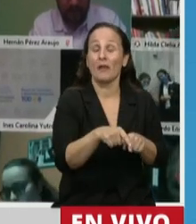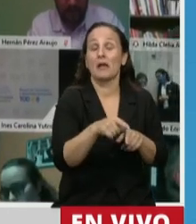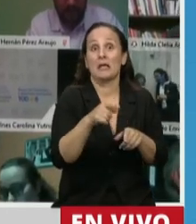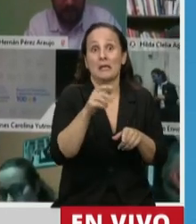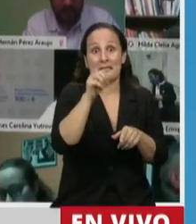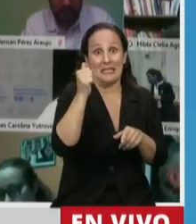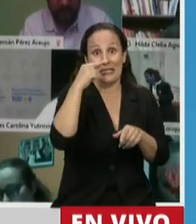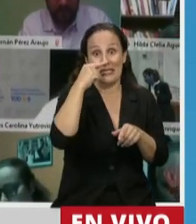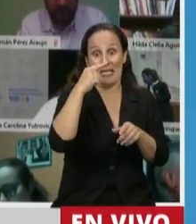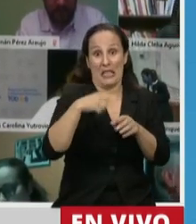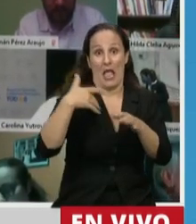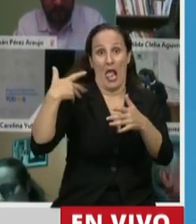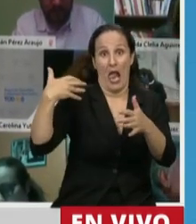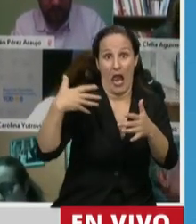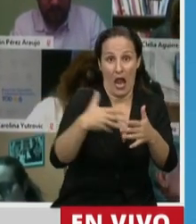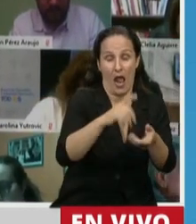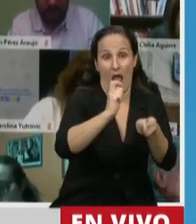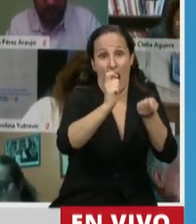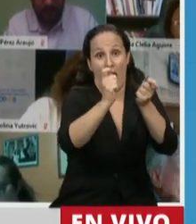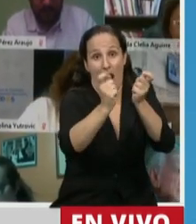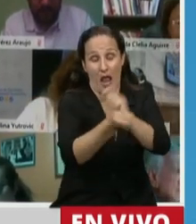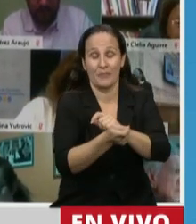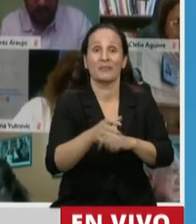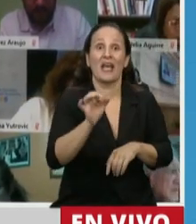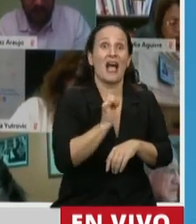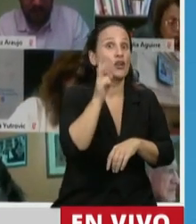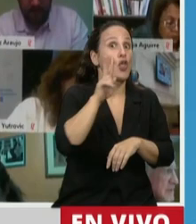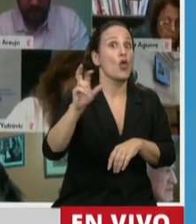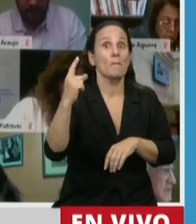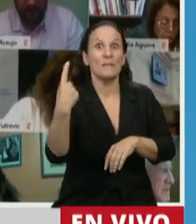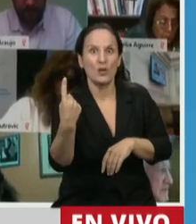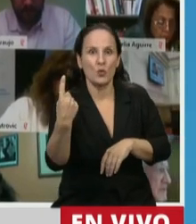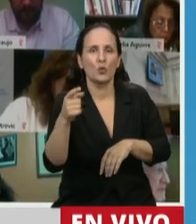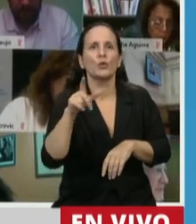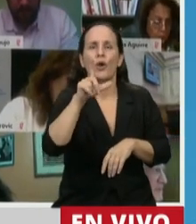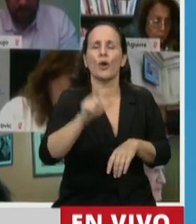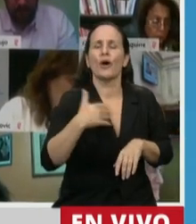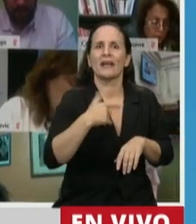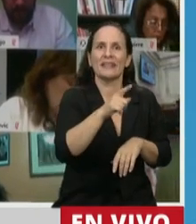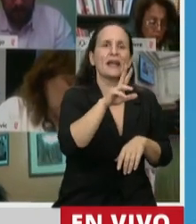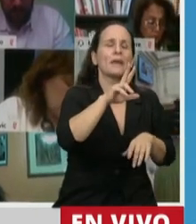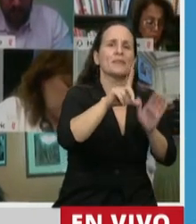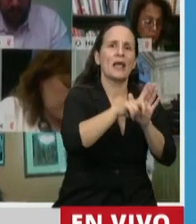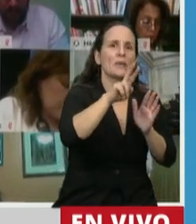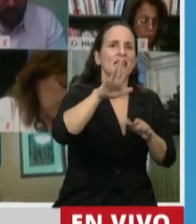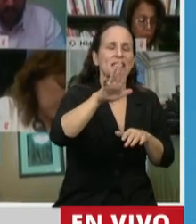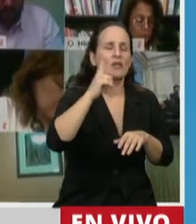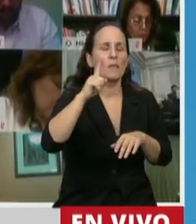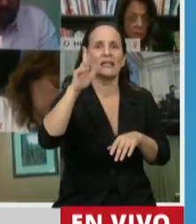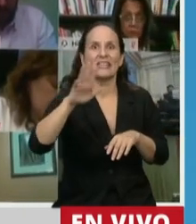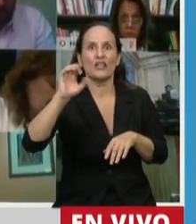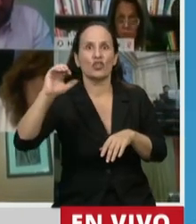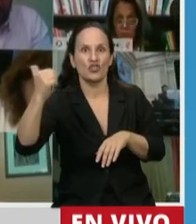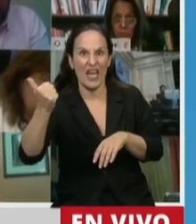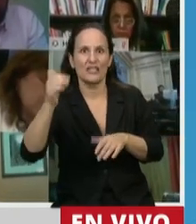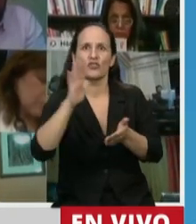desde el 67 ahora muchas cosas han cambiado, en el año 2001 la Argentina vota la ley 25.506 de firma digital,